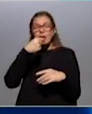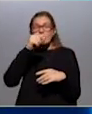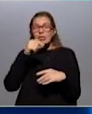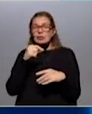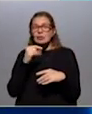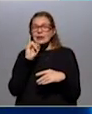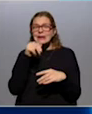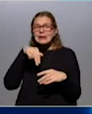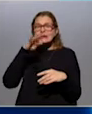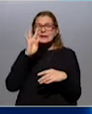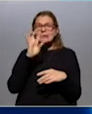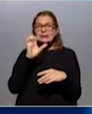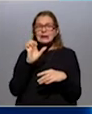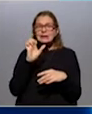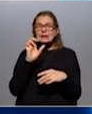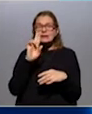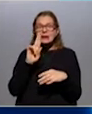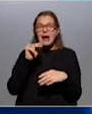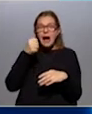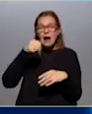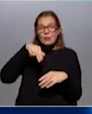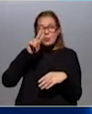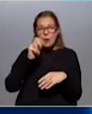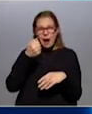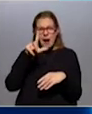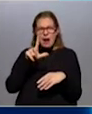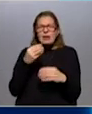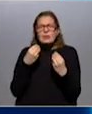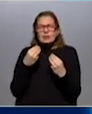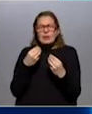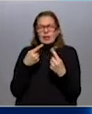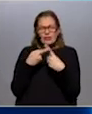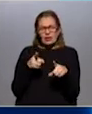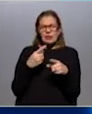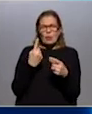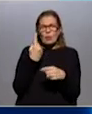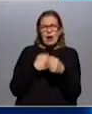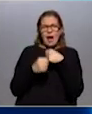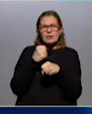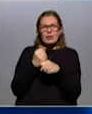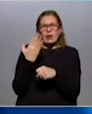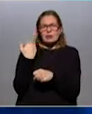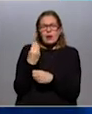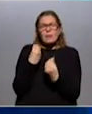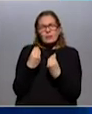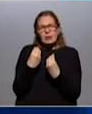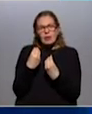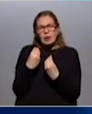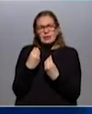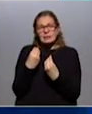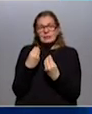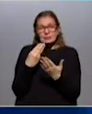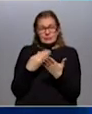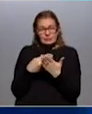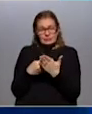interanual. ¿Qué diferencia hay con lo que pasaba hace un año? Lo que tenés es que hace un año la tasa de desempleo se